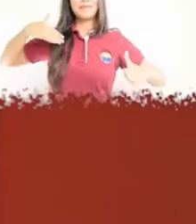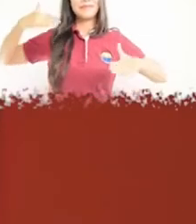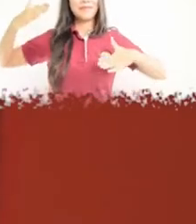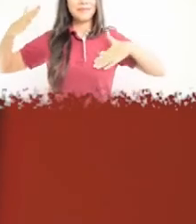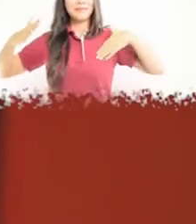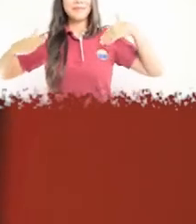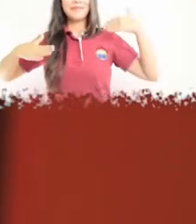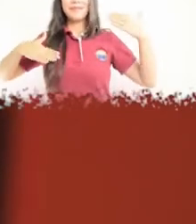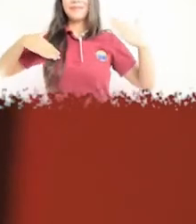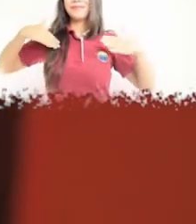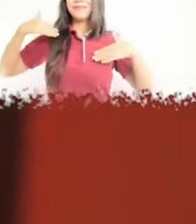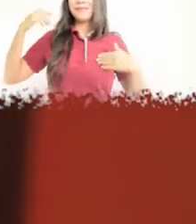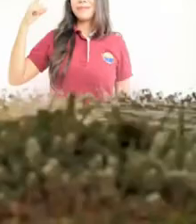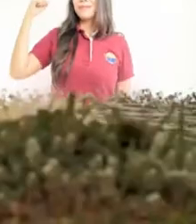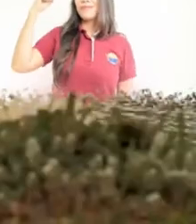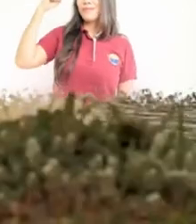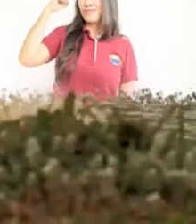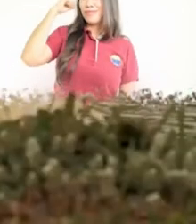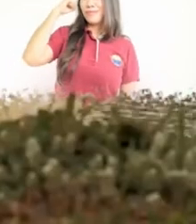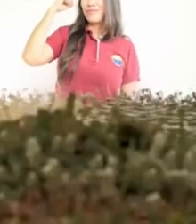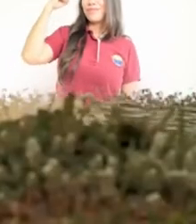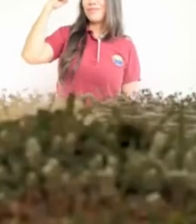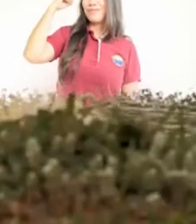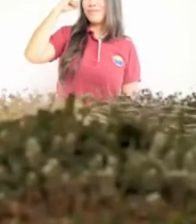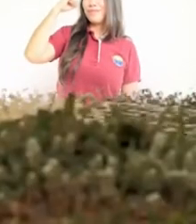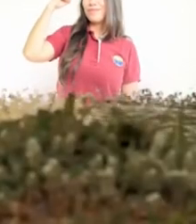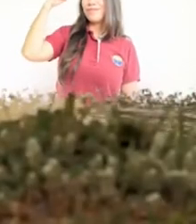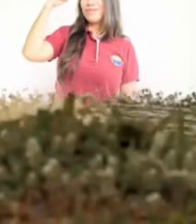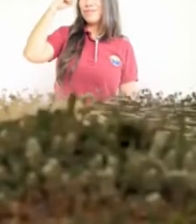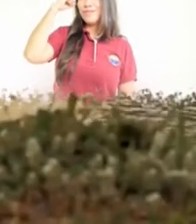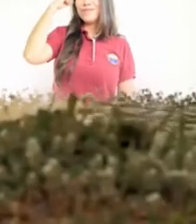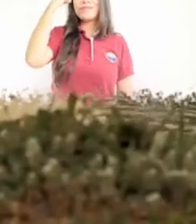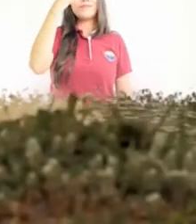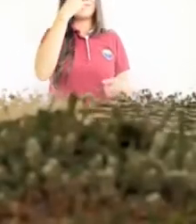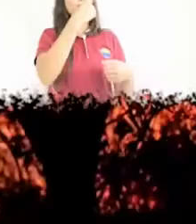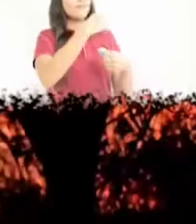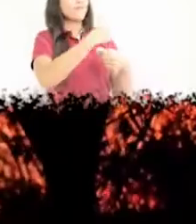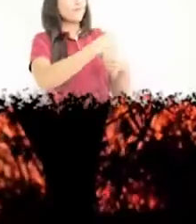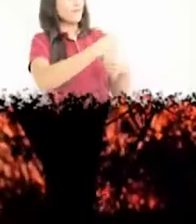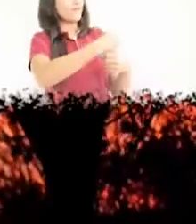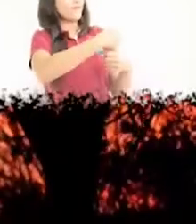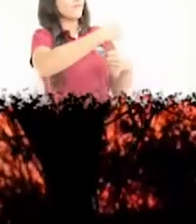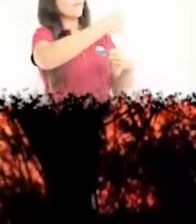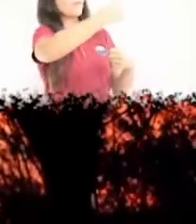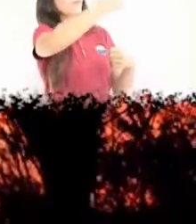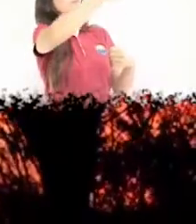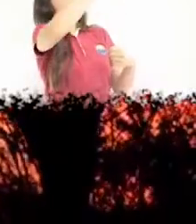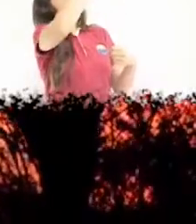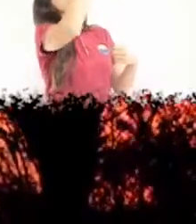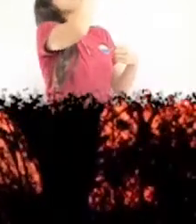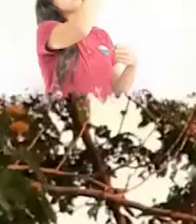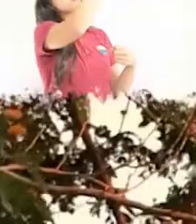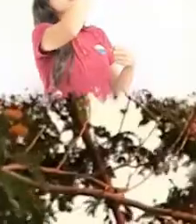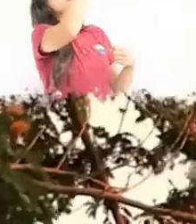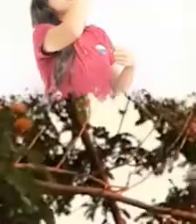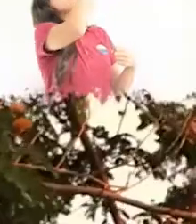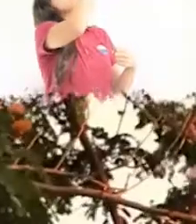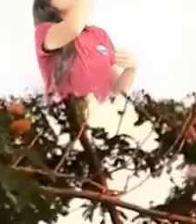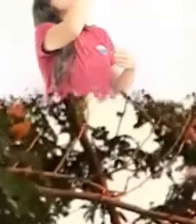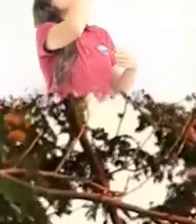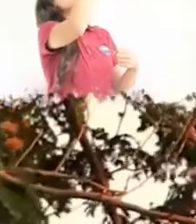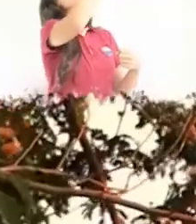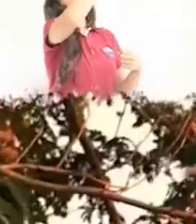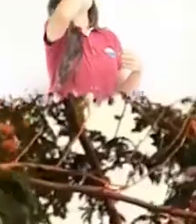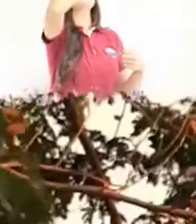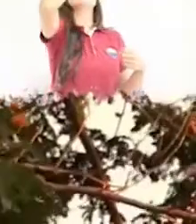jubiloso cultivar de inteligencia antorcha luminosa en el